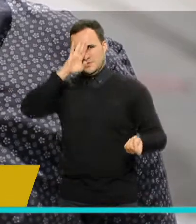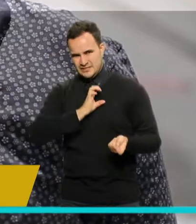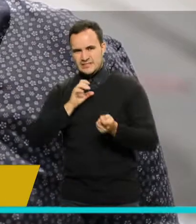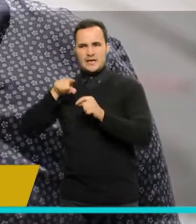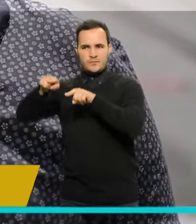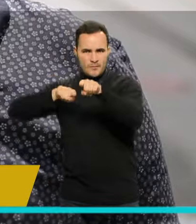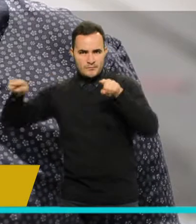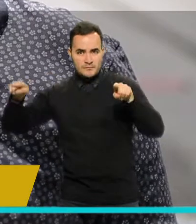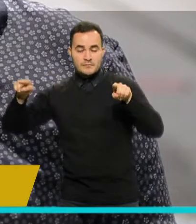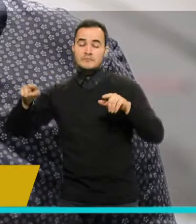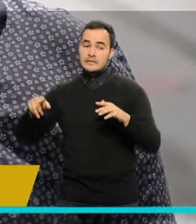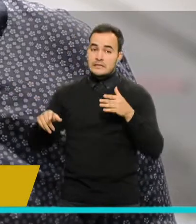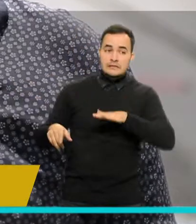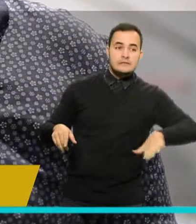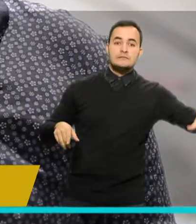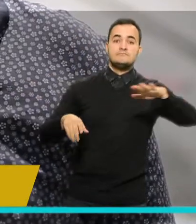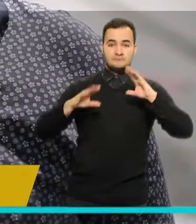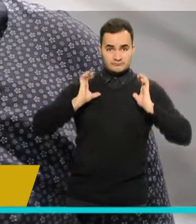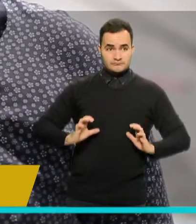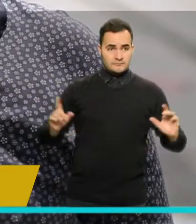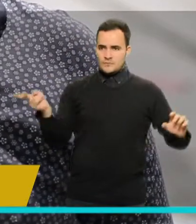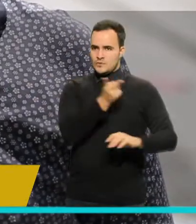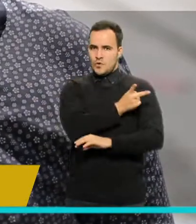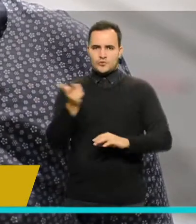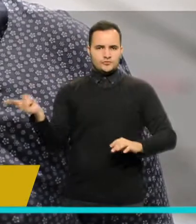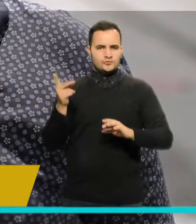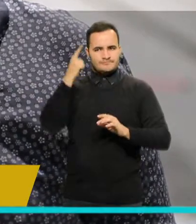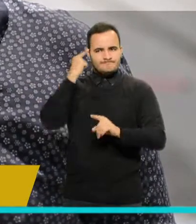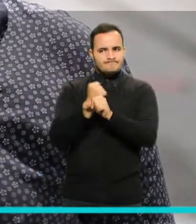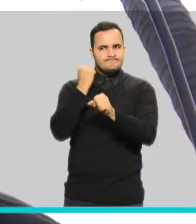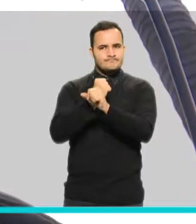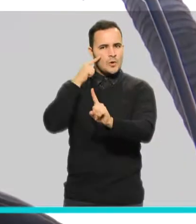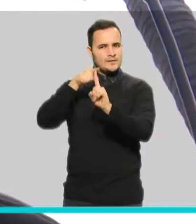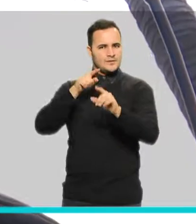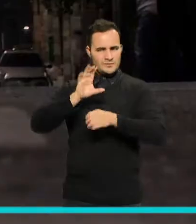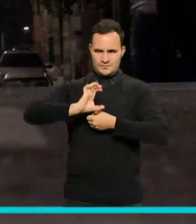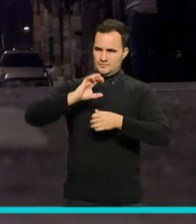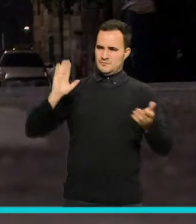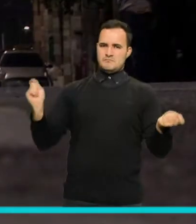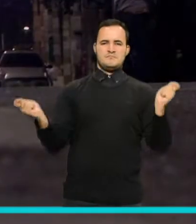ciudadanía que trabaja en pro de tener una ciudad distinta.